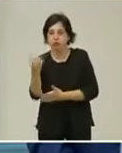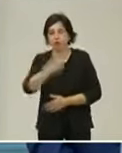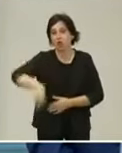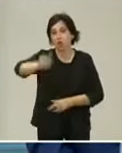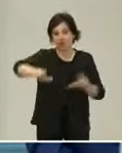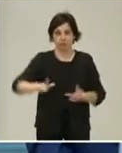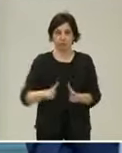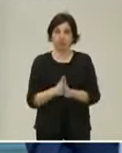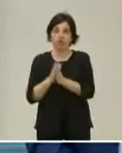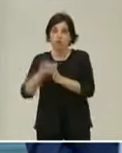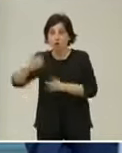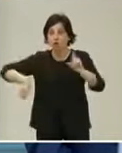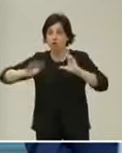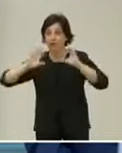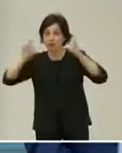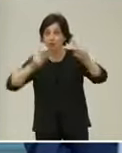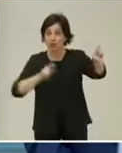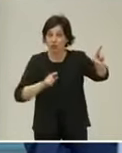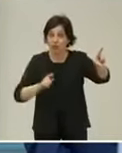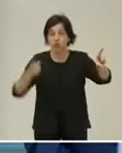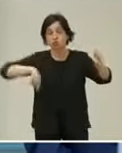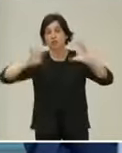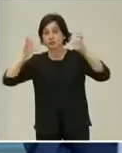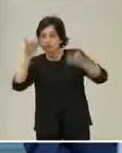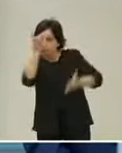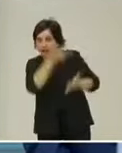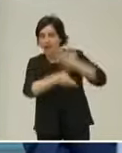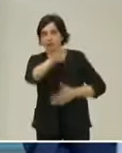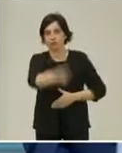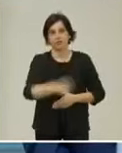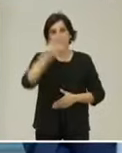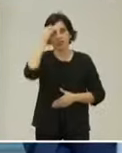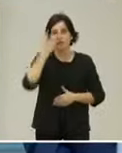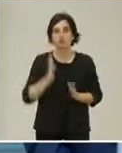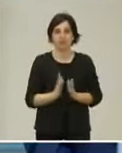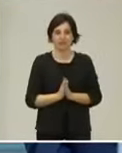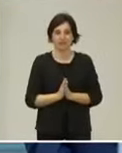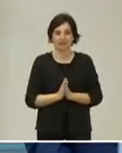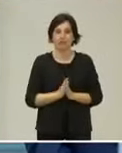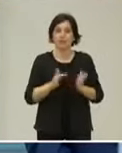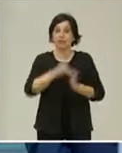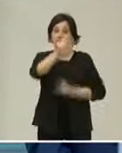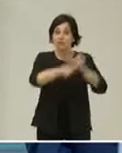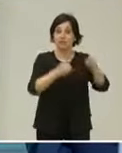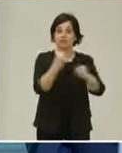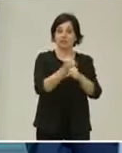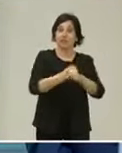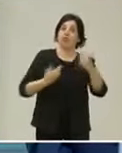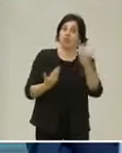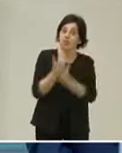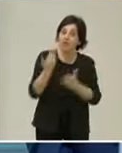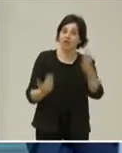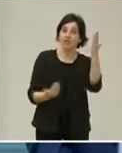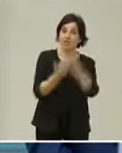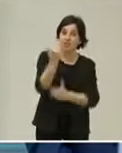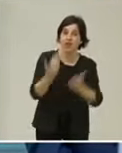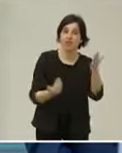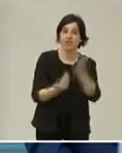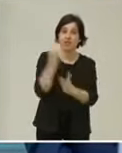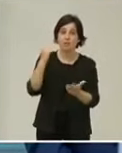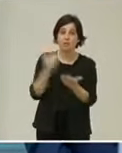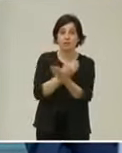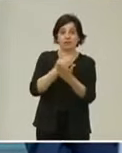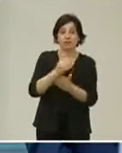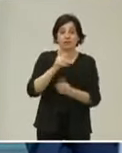cántabras. Y es en ese esfuerzo en que tenemos que pensar, en el de aquellas personas que luchan a diario en primera línea contra el COVID,